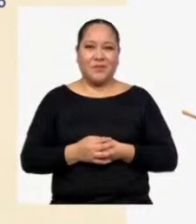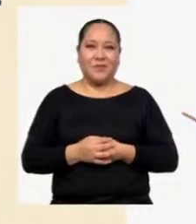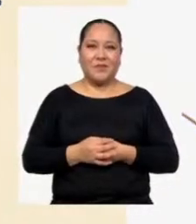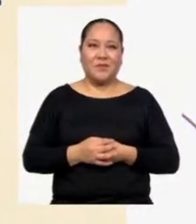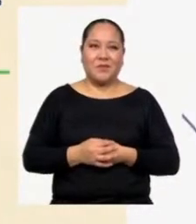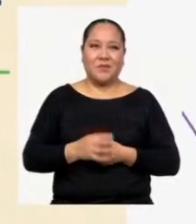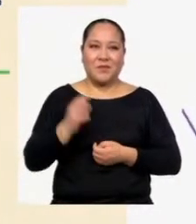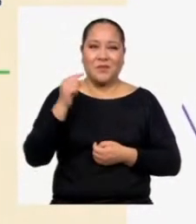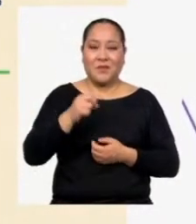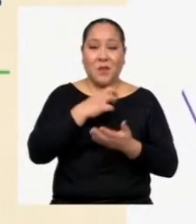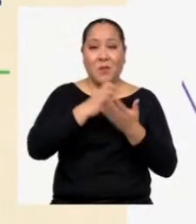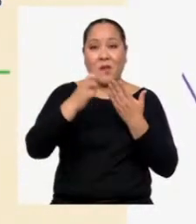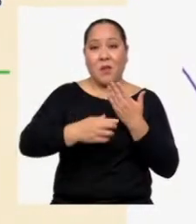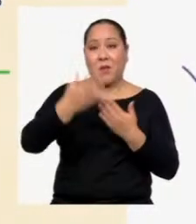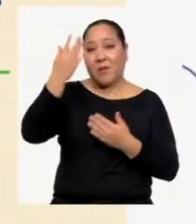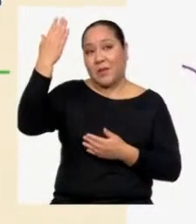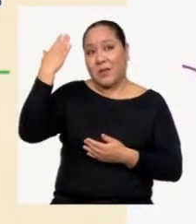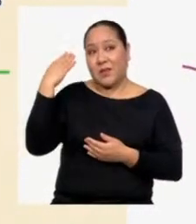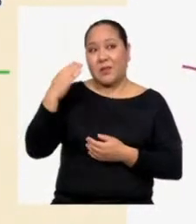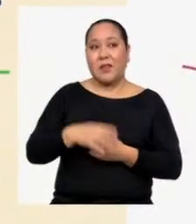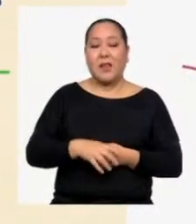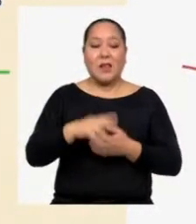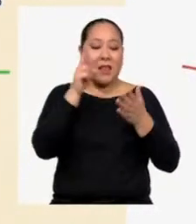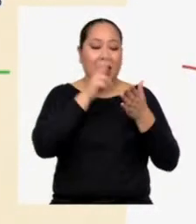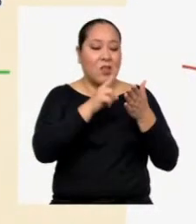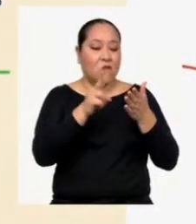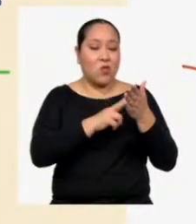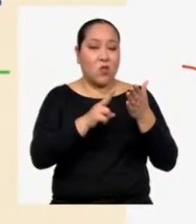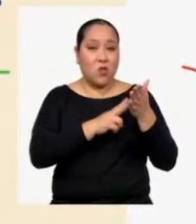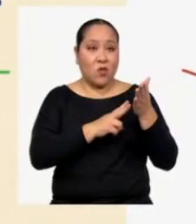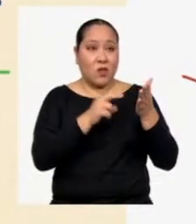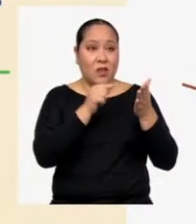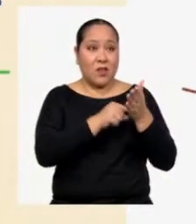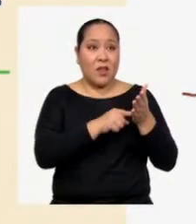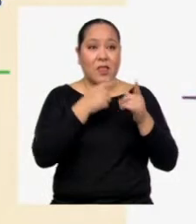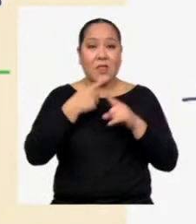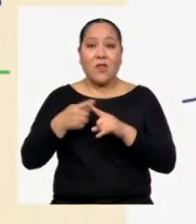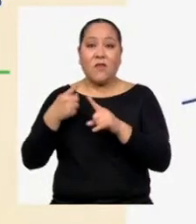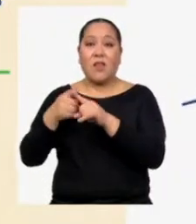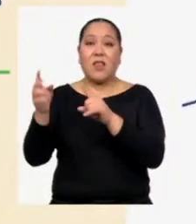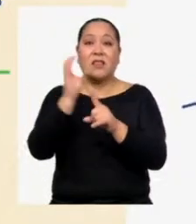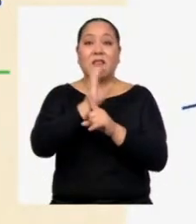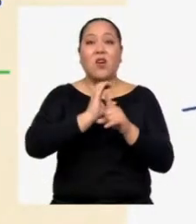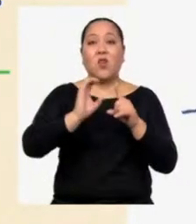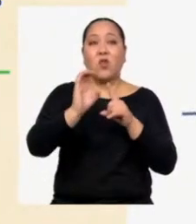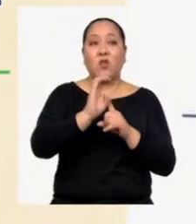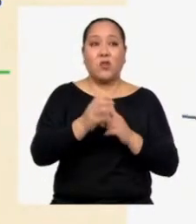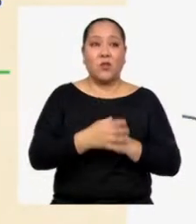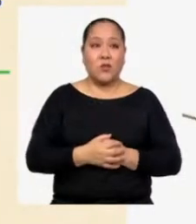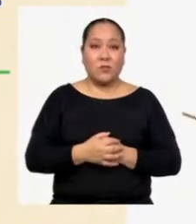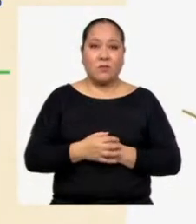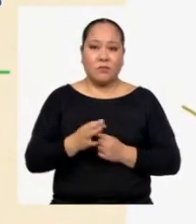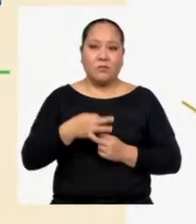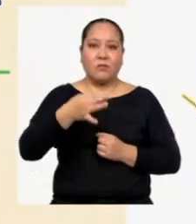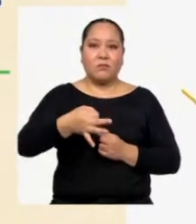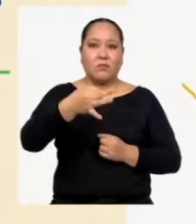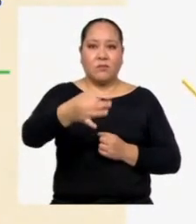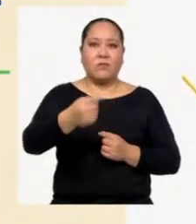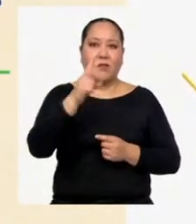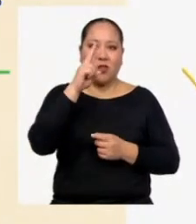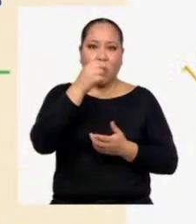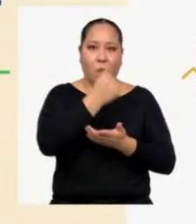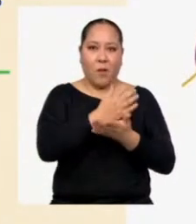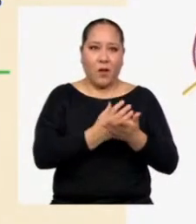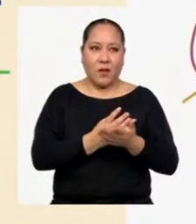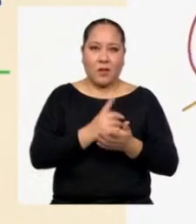Los programas anteriores trabajamos la lectura del texto sobre diversidad cultural. Por su extensión la dividimos en